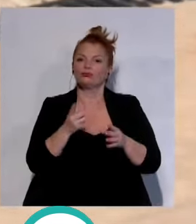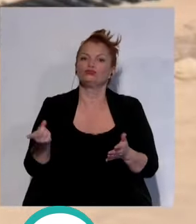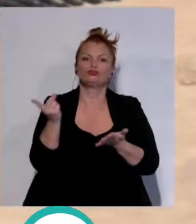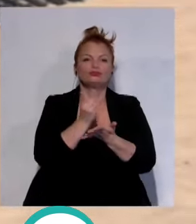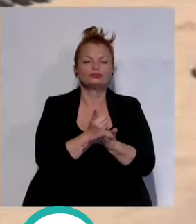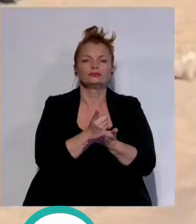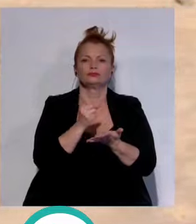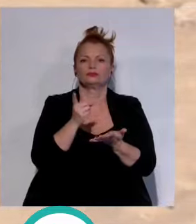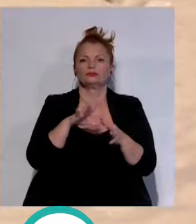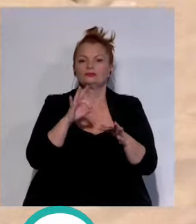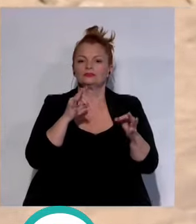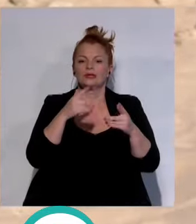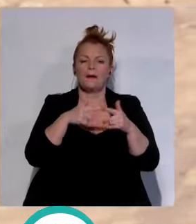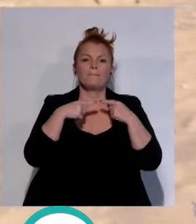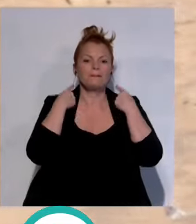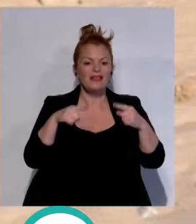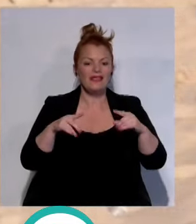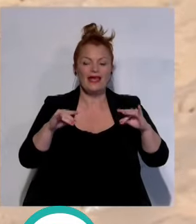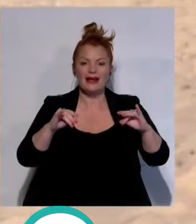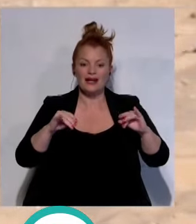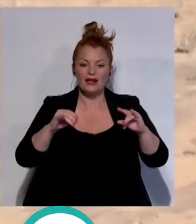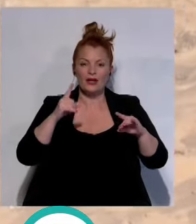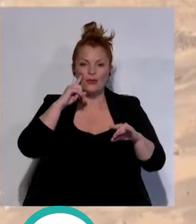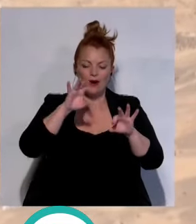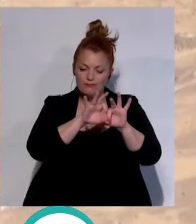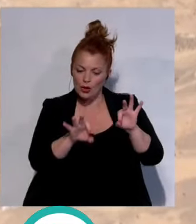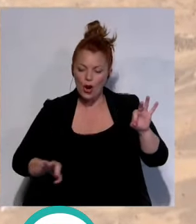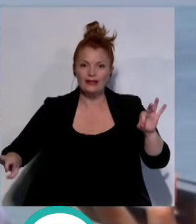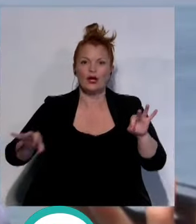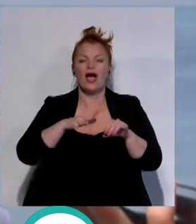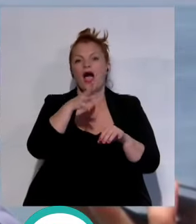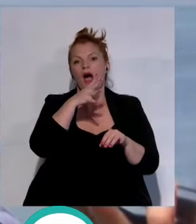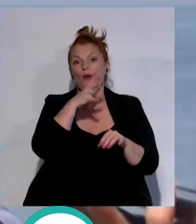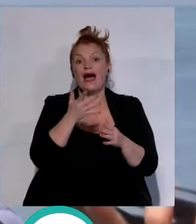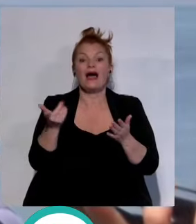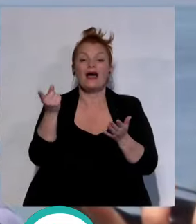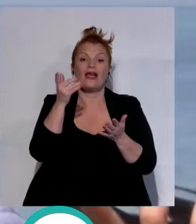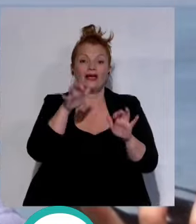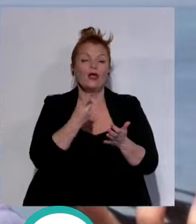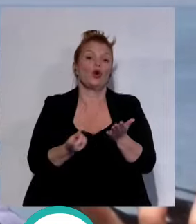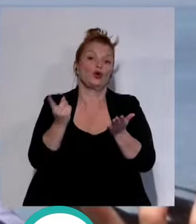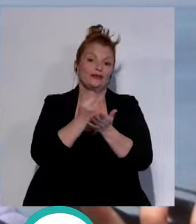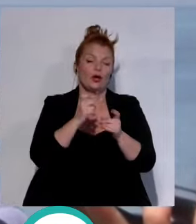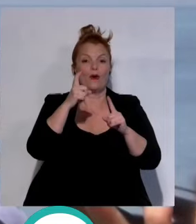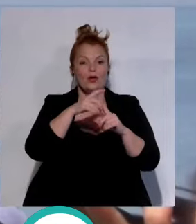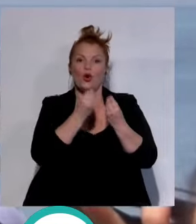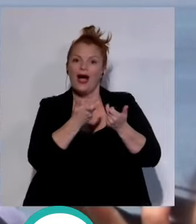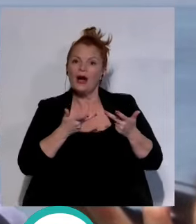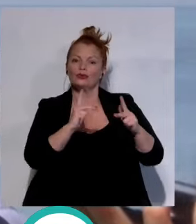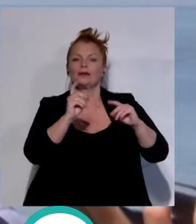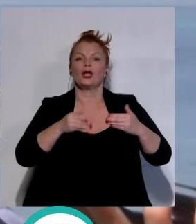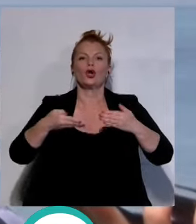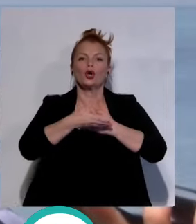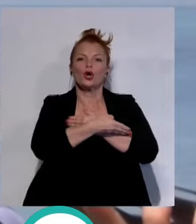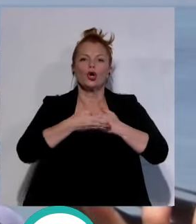pérdidas de arena y se descubre el colector, desde Aguas de Cádiz volveremos a intervenir en mayo con autorización y también costas,